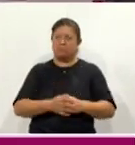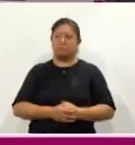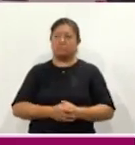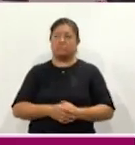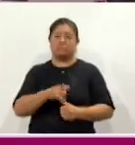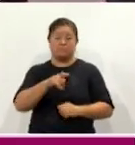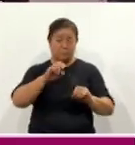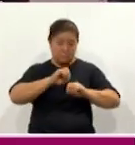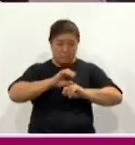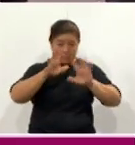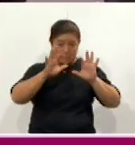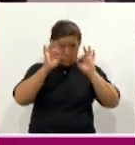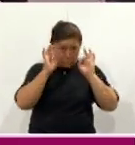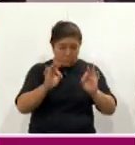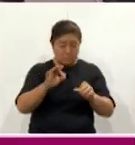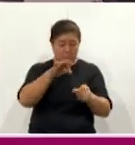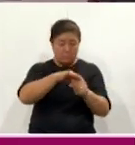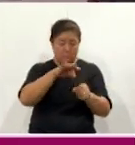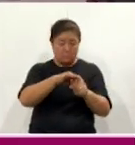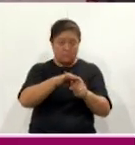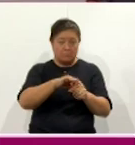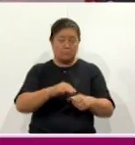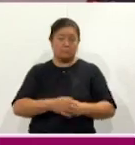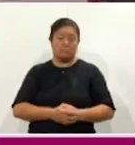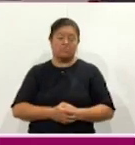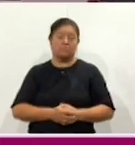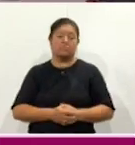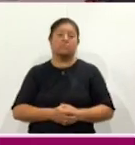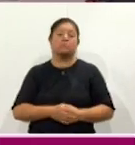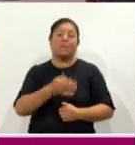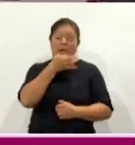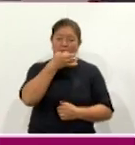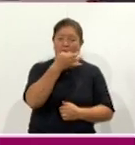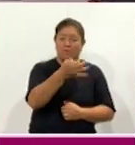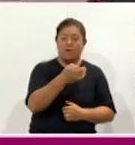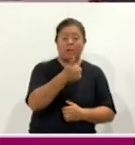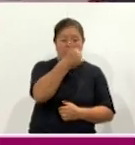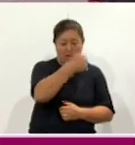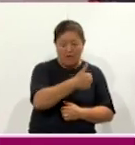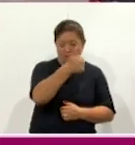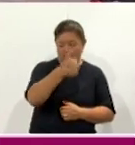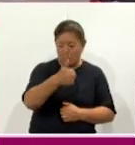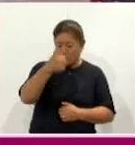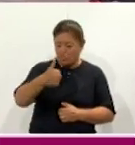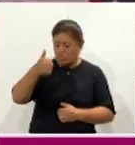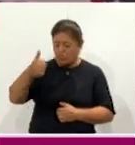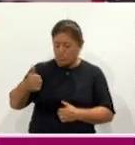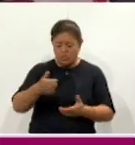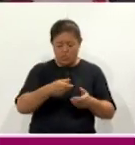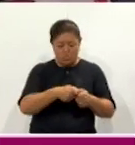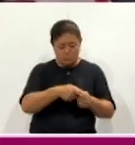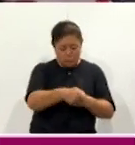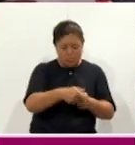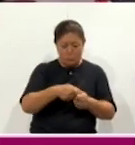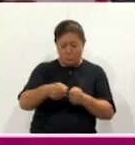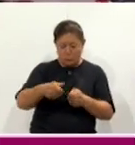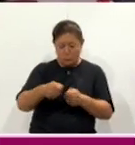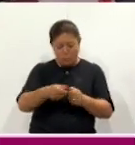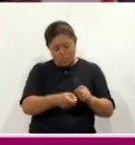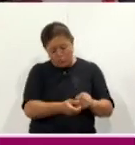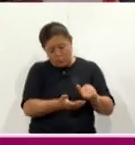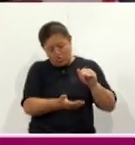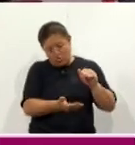claridad de la votación y se dé este recuento por paquete, por boleta, pues será la